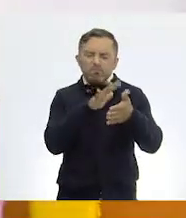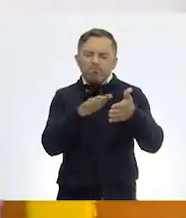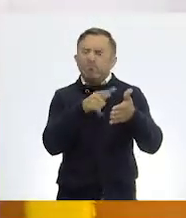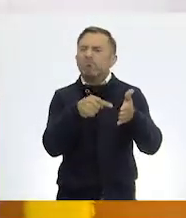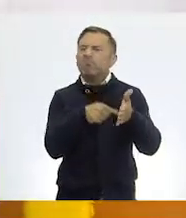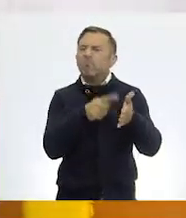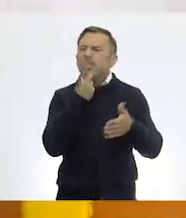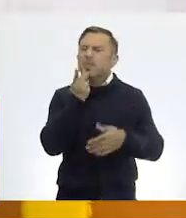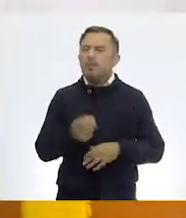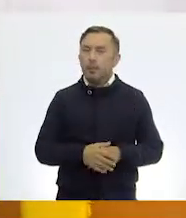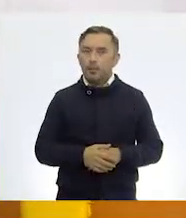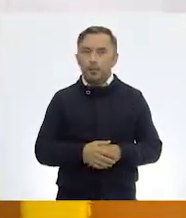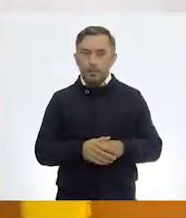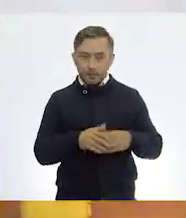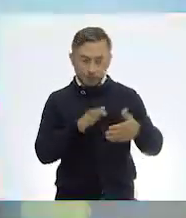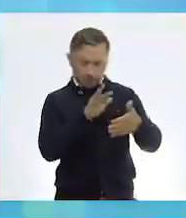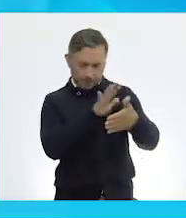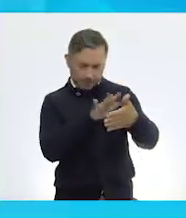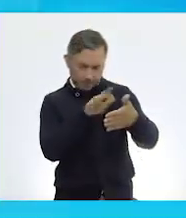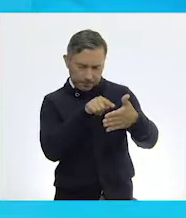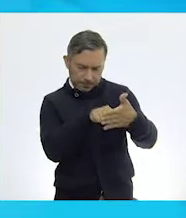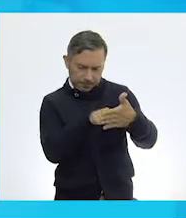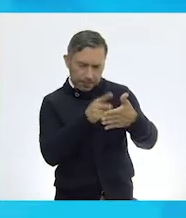Nuestra indicación dice...